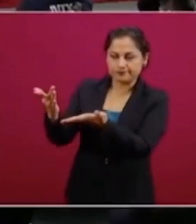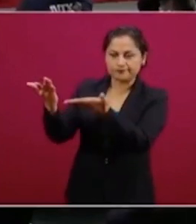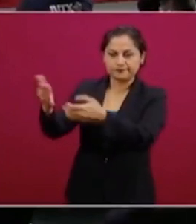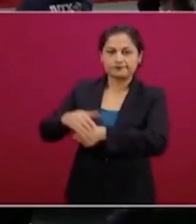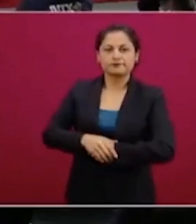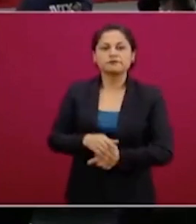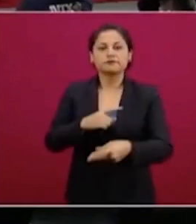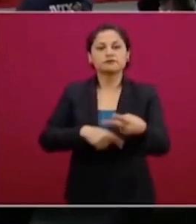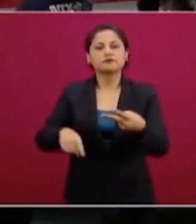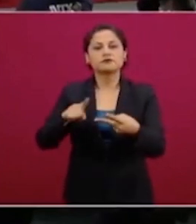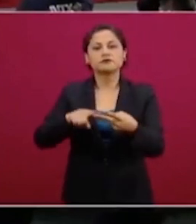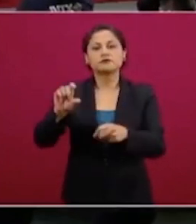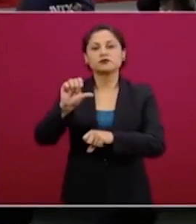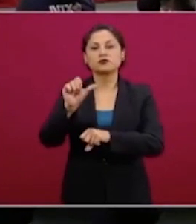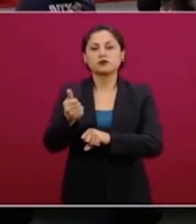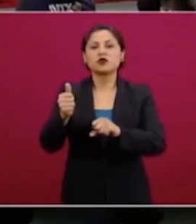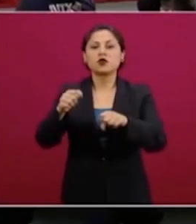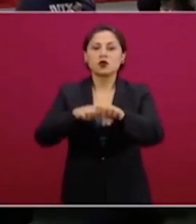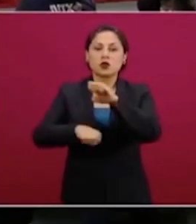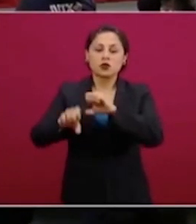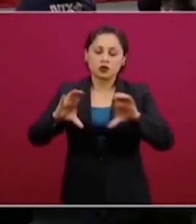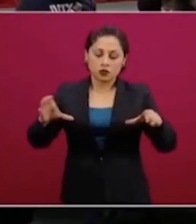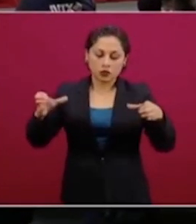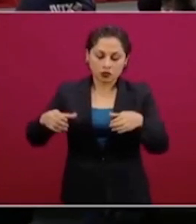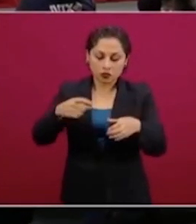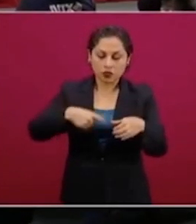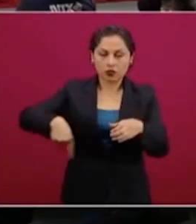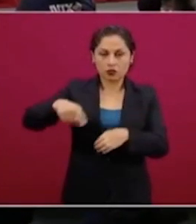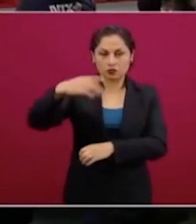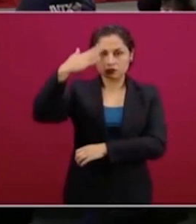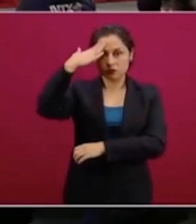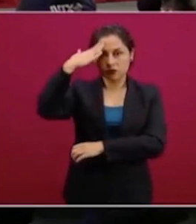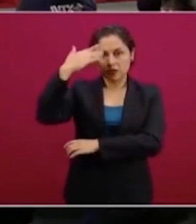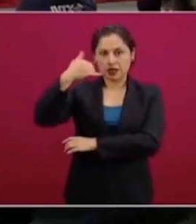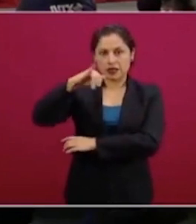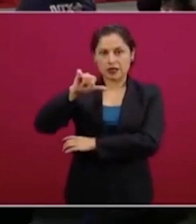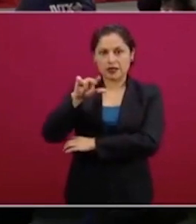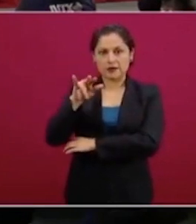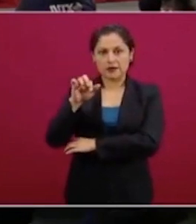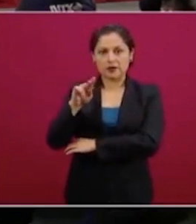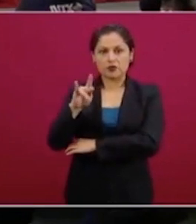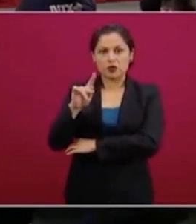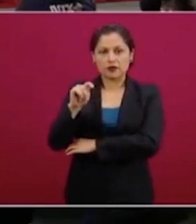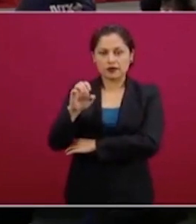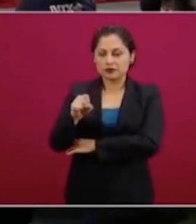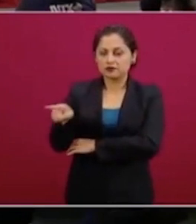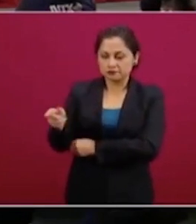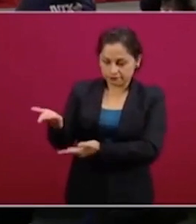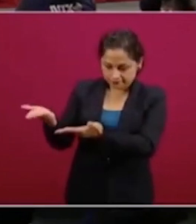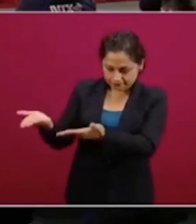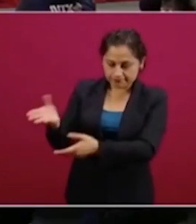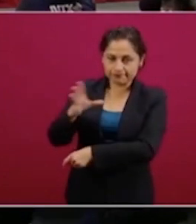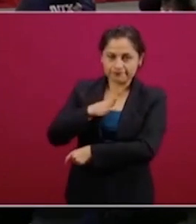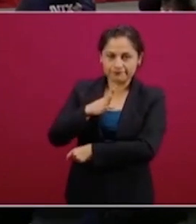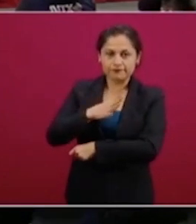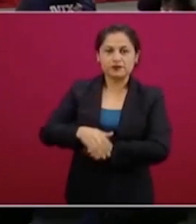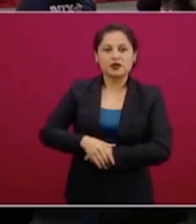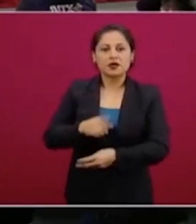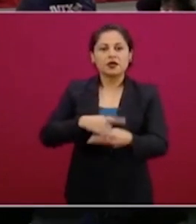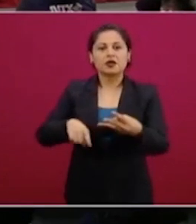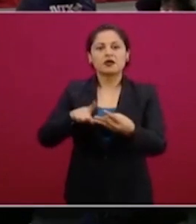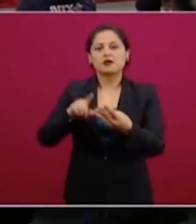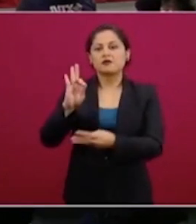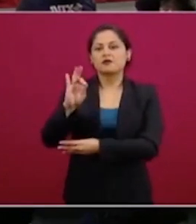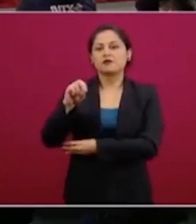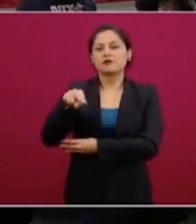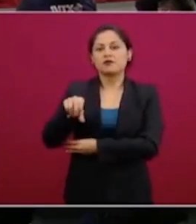El consorcio también de hospitales privados, que encabeza Javier Potes, también aquí presente, que es Javier. FunSalud, a quien le voy